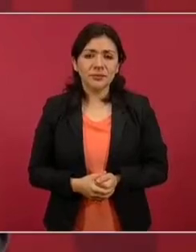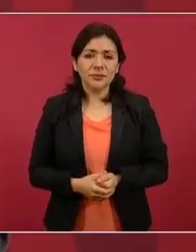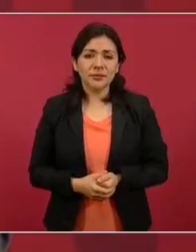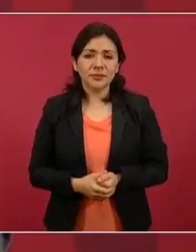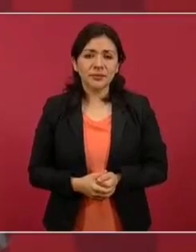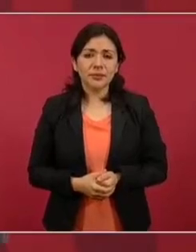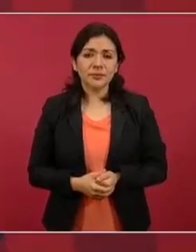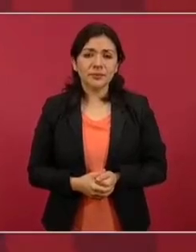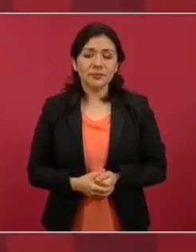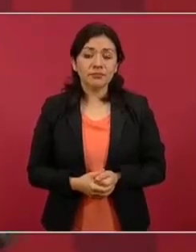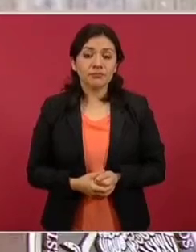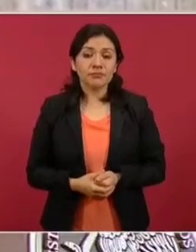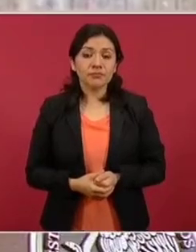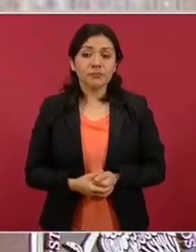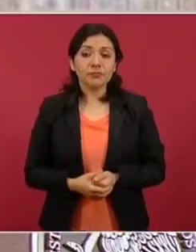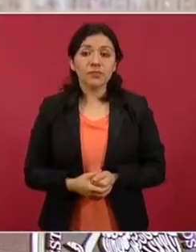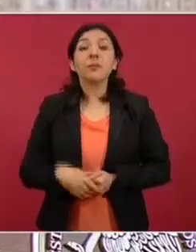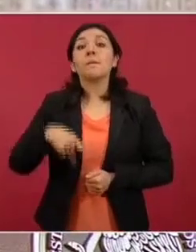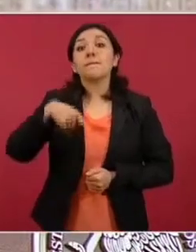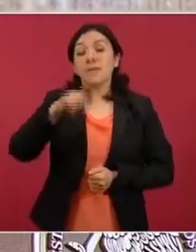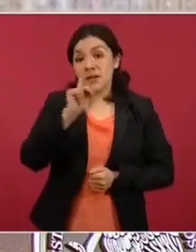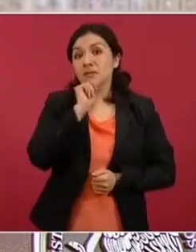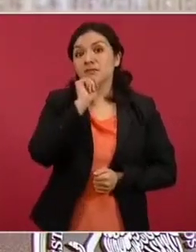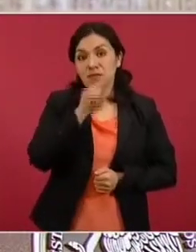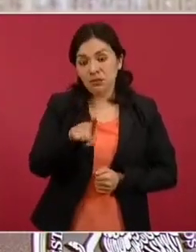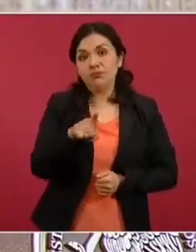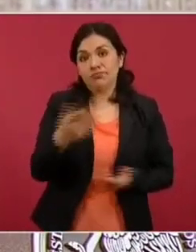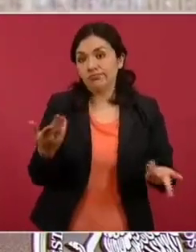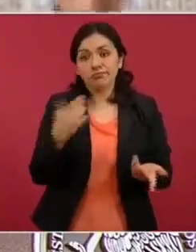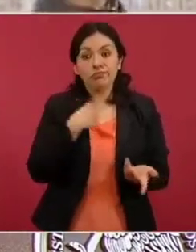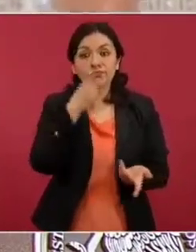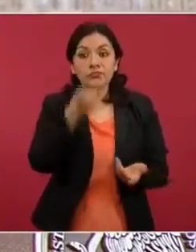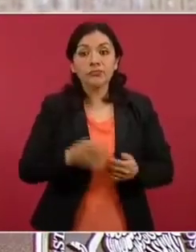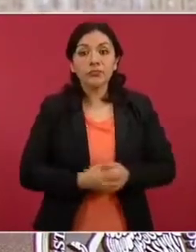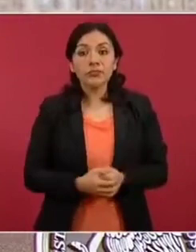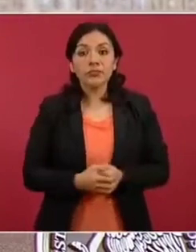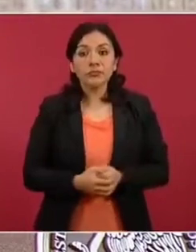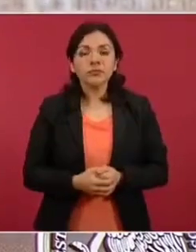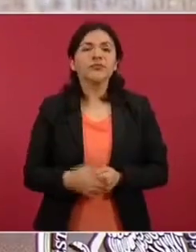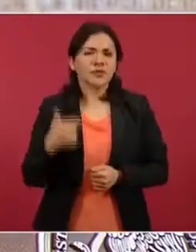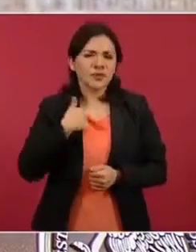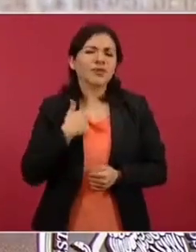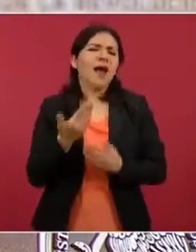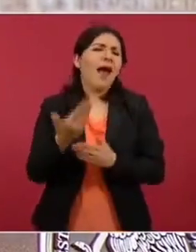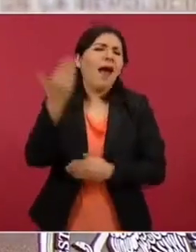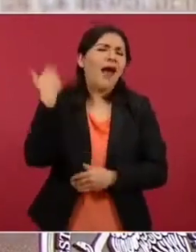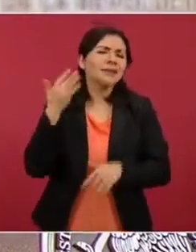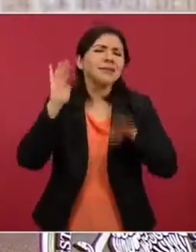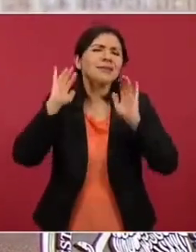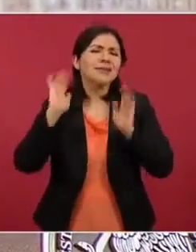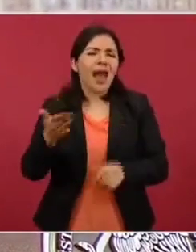Pero también les digo, yo ya conocía esta